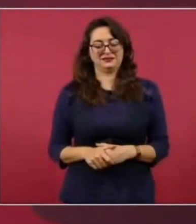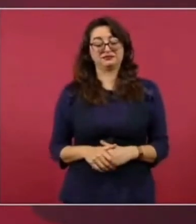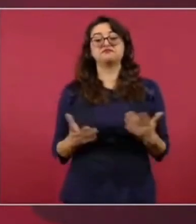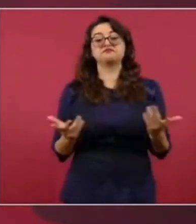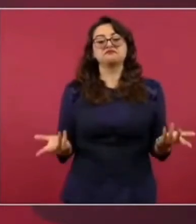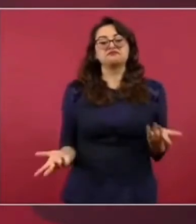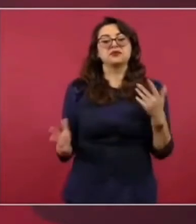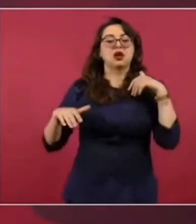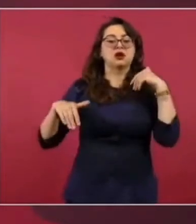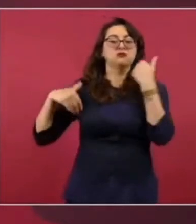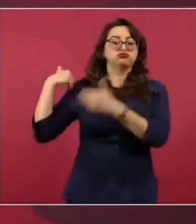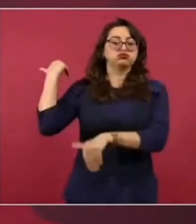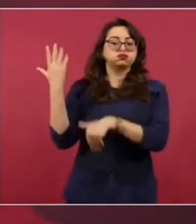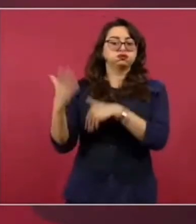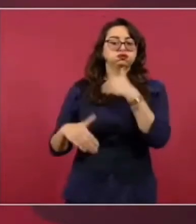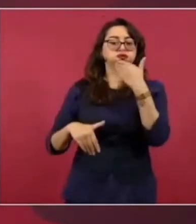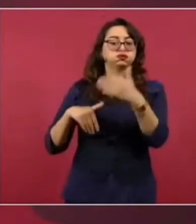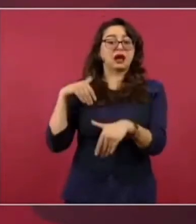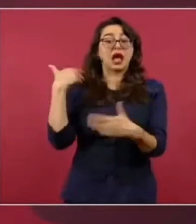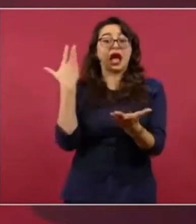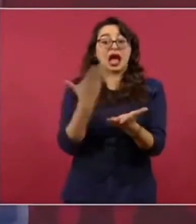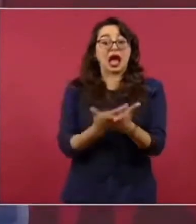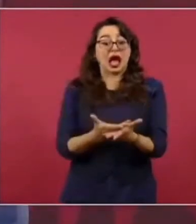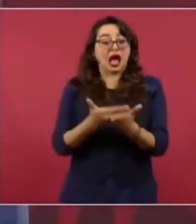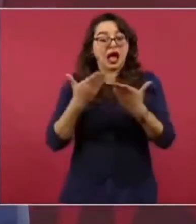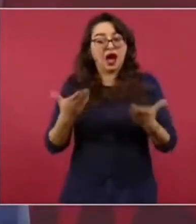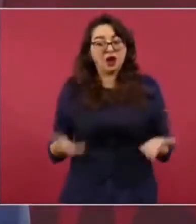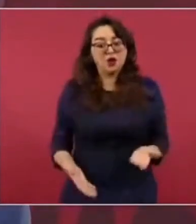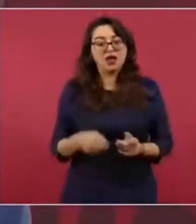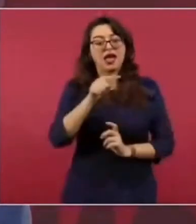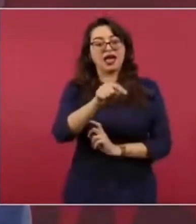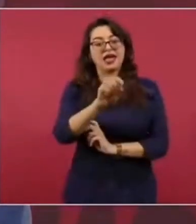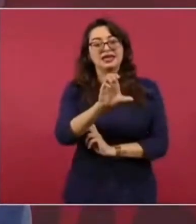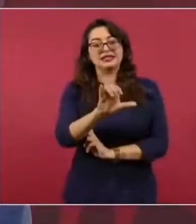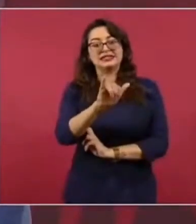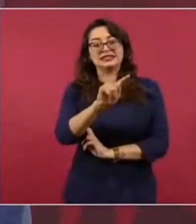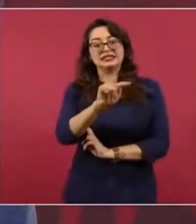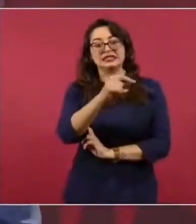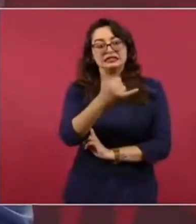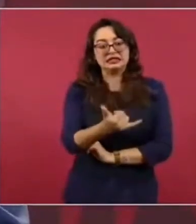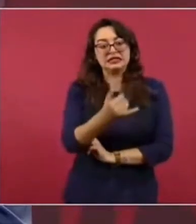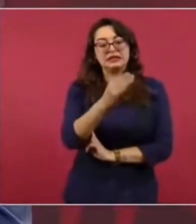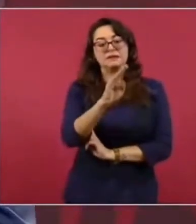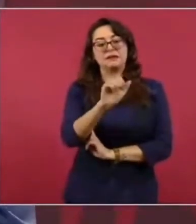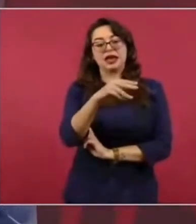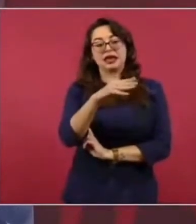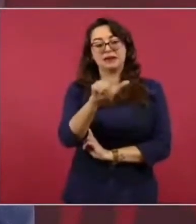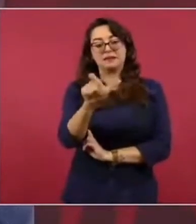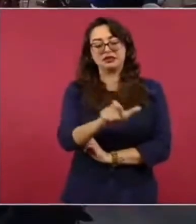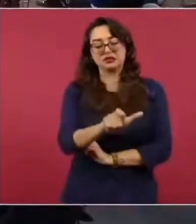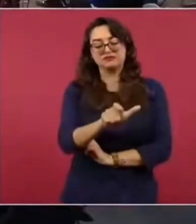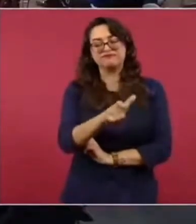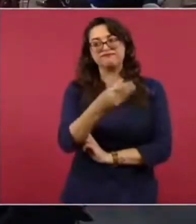Ahora, Citigroup, Banamex, está vendiendo de nuevo el banco.